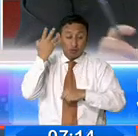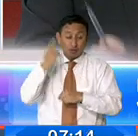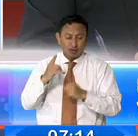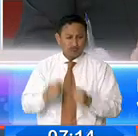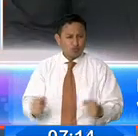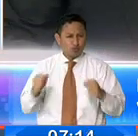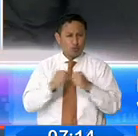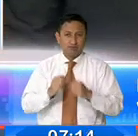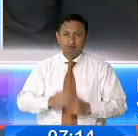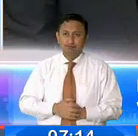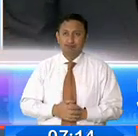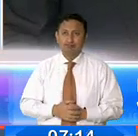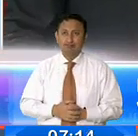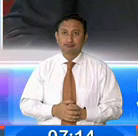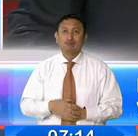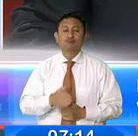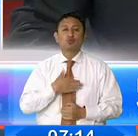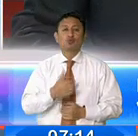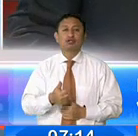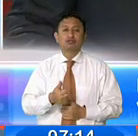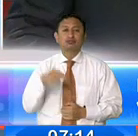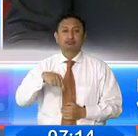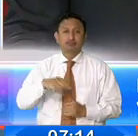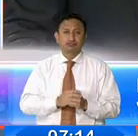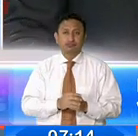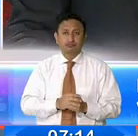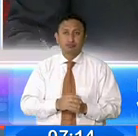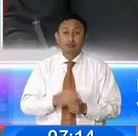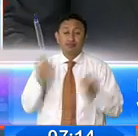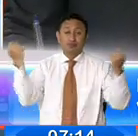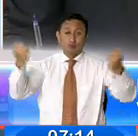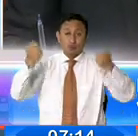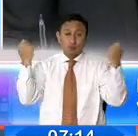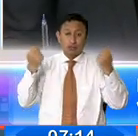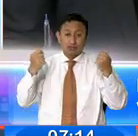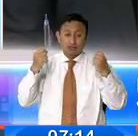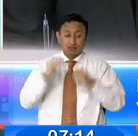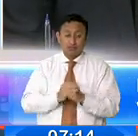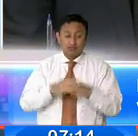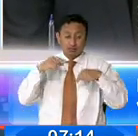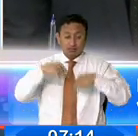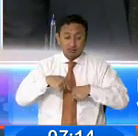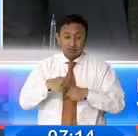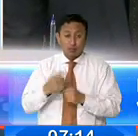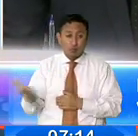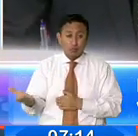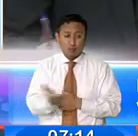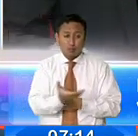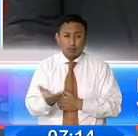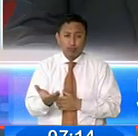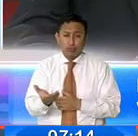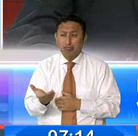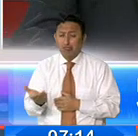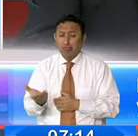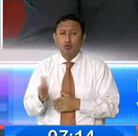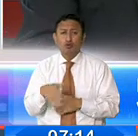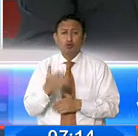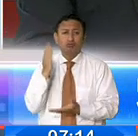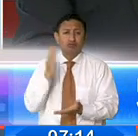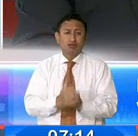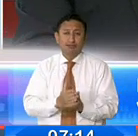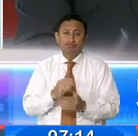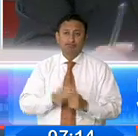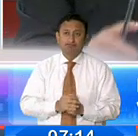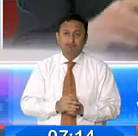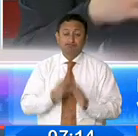bastante arduo. Marcelita, ¿cómo ha estado? Justamente, ¿cuál es el resultado en estas fiestas para prevenir y erradicar la mendicidad? Nosotros